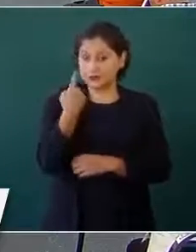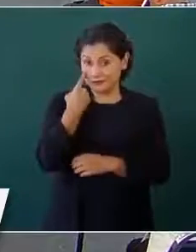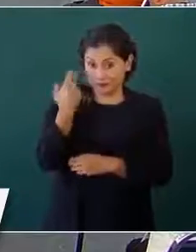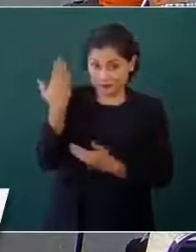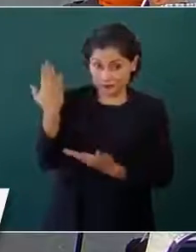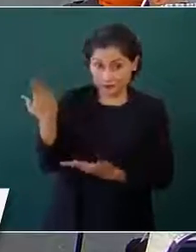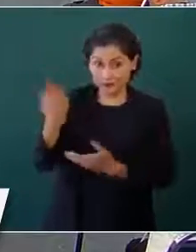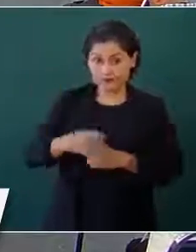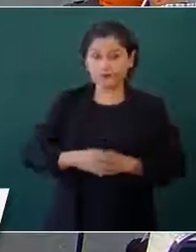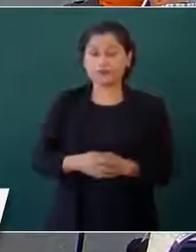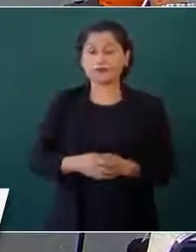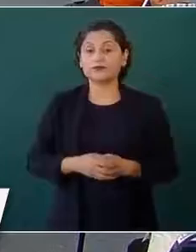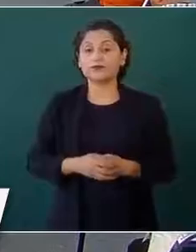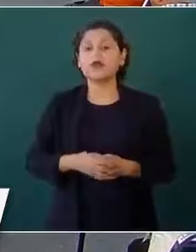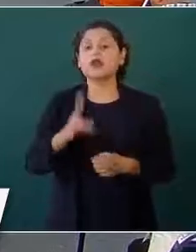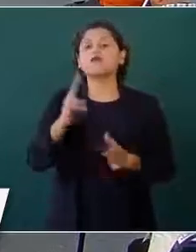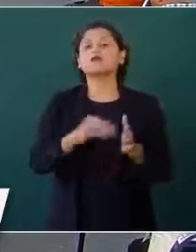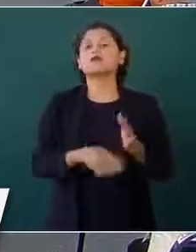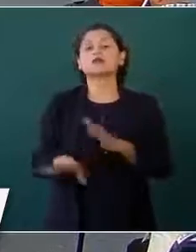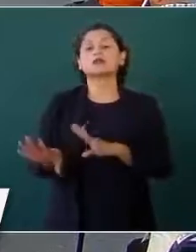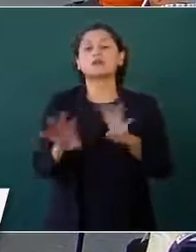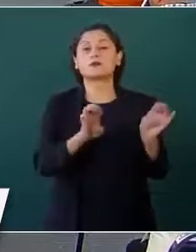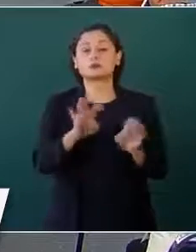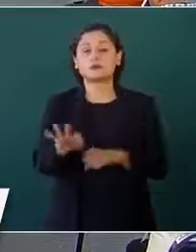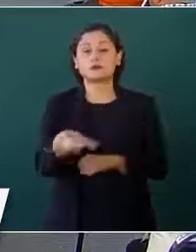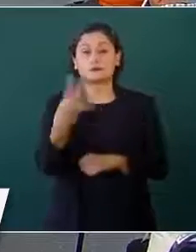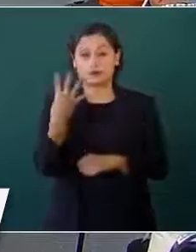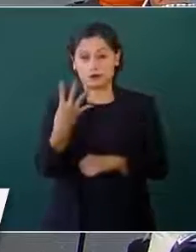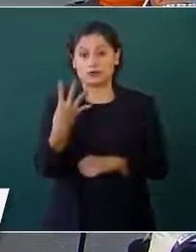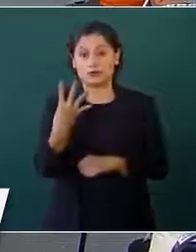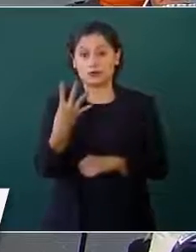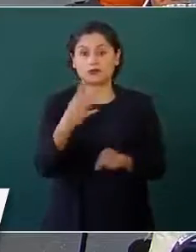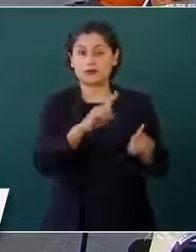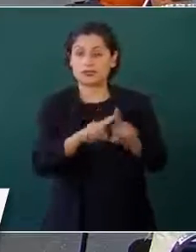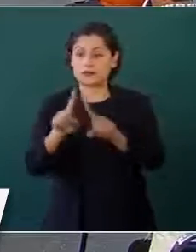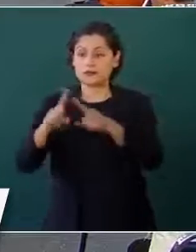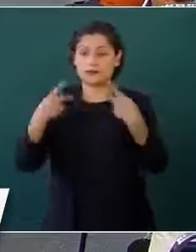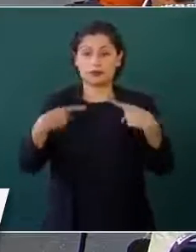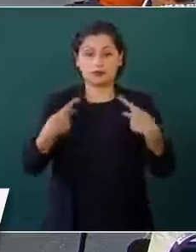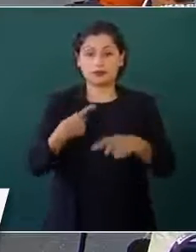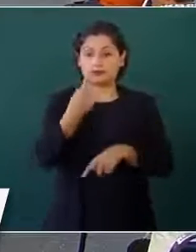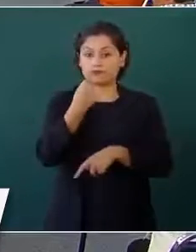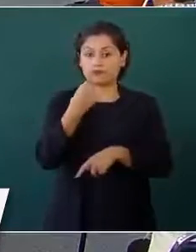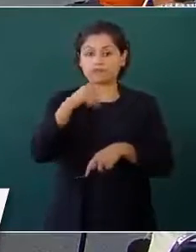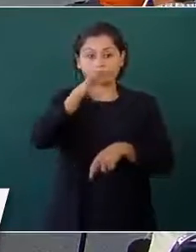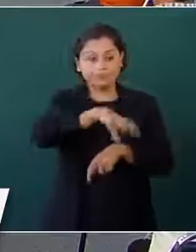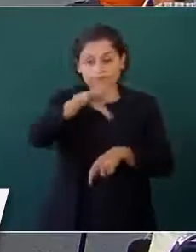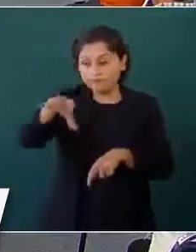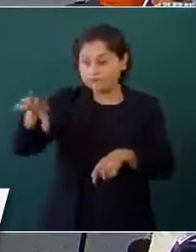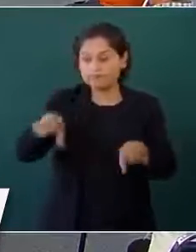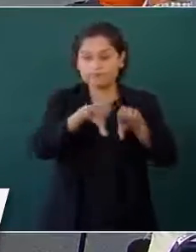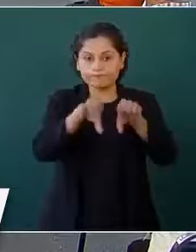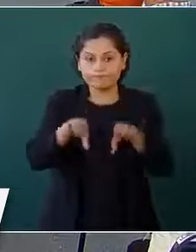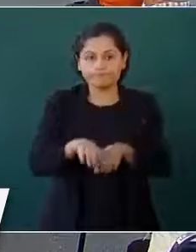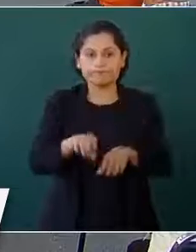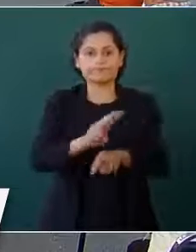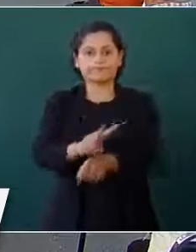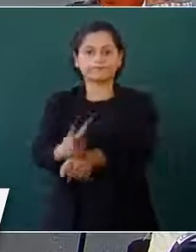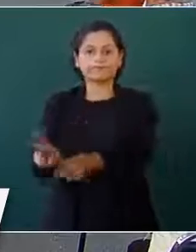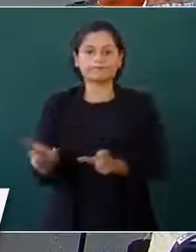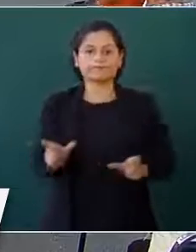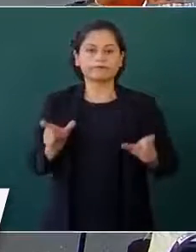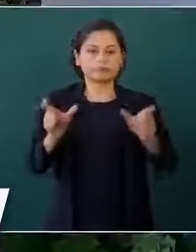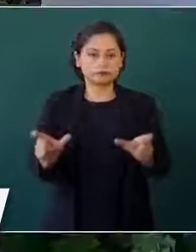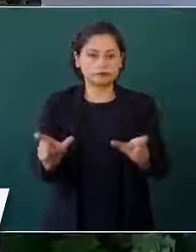ustedes, 2 mil 914 elementos operativos. Nunca en la historia